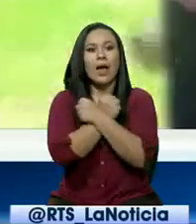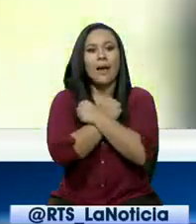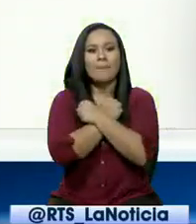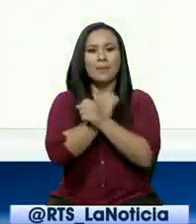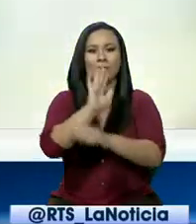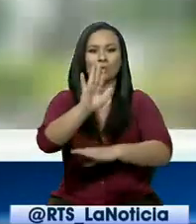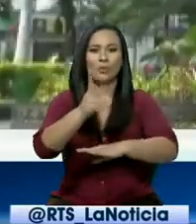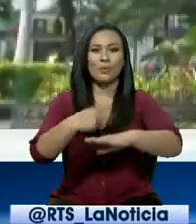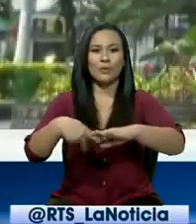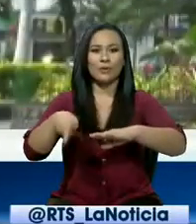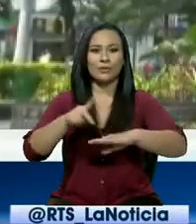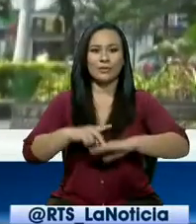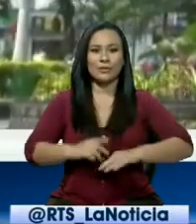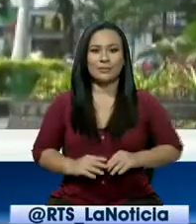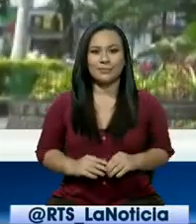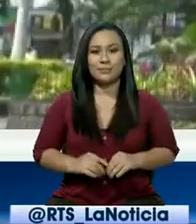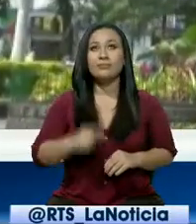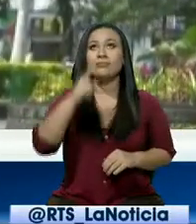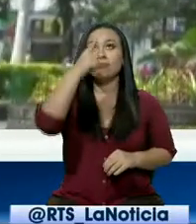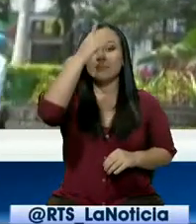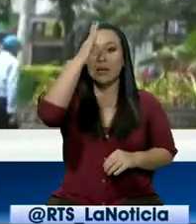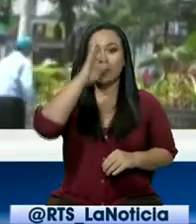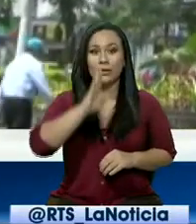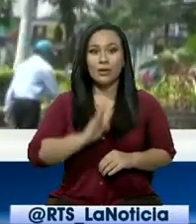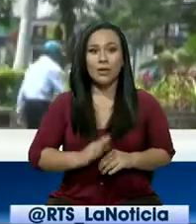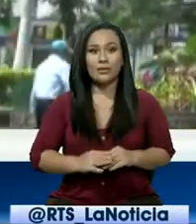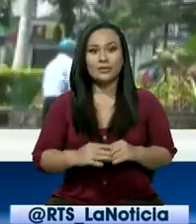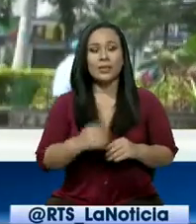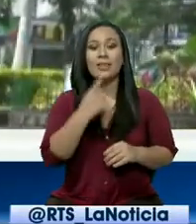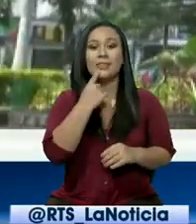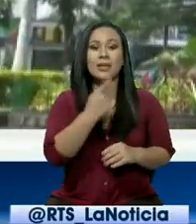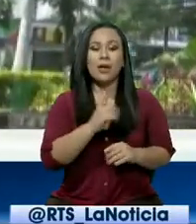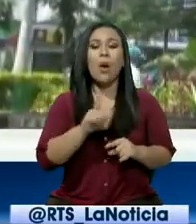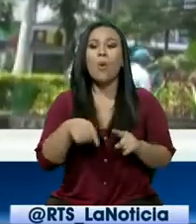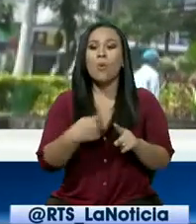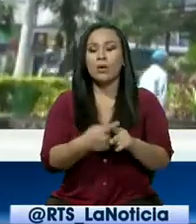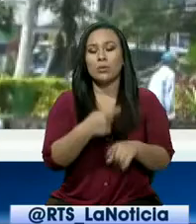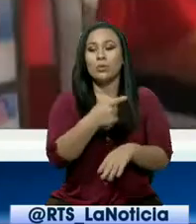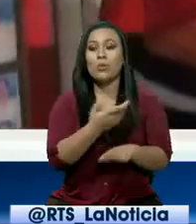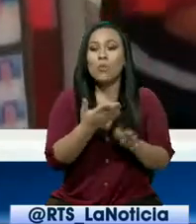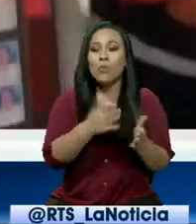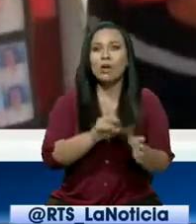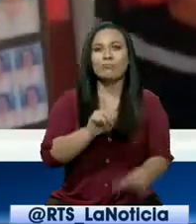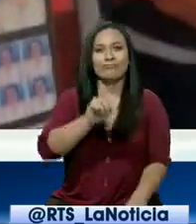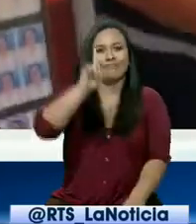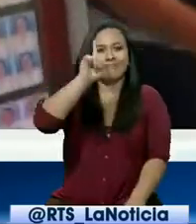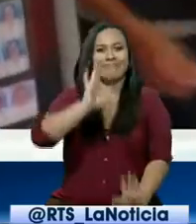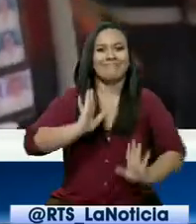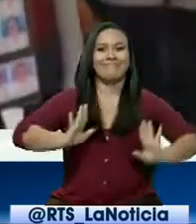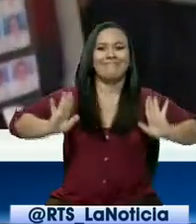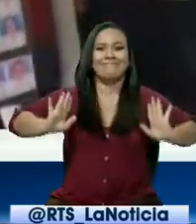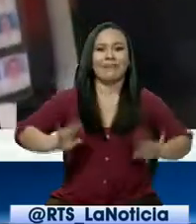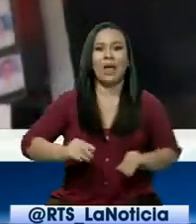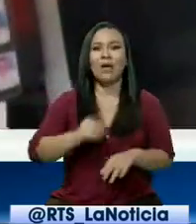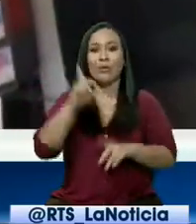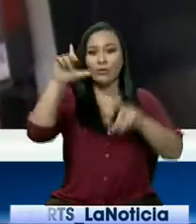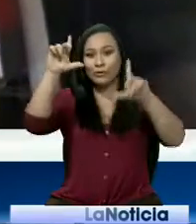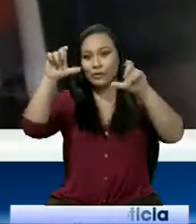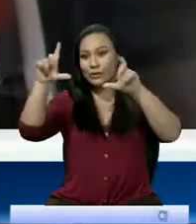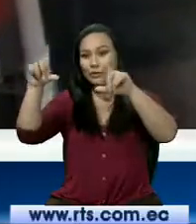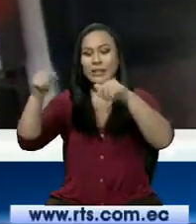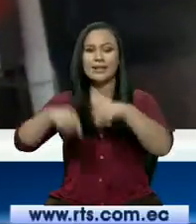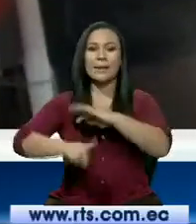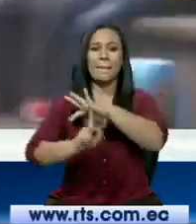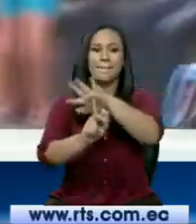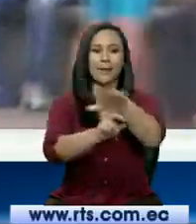profesión. Hasta que Dios me diga, bueno, ya ven a jubilarte aquí arriba. Los fotógrafos del parque son sin duda alguna